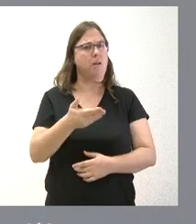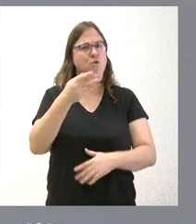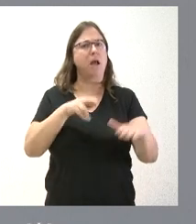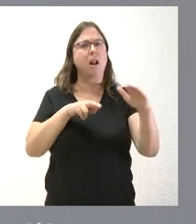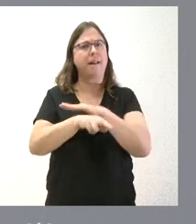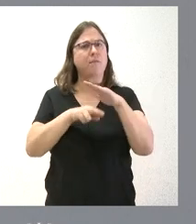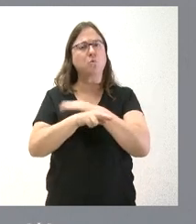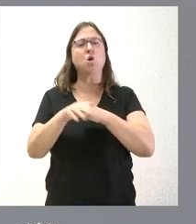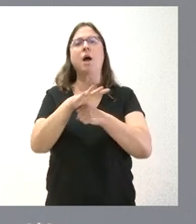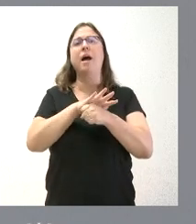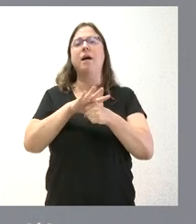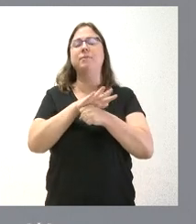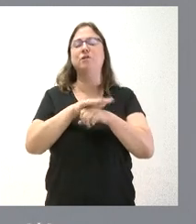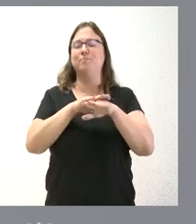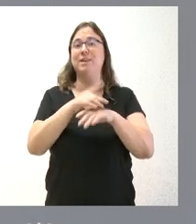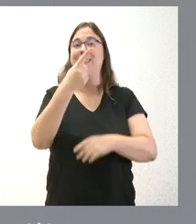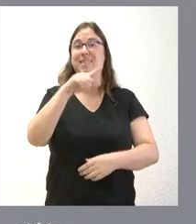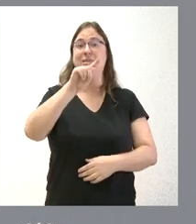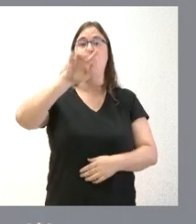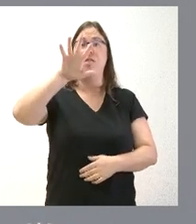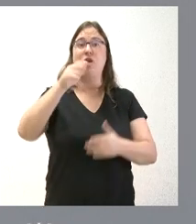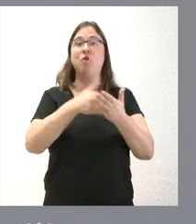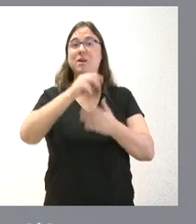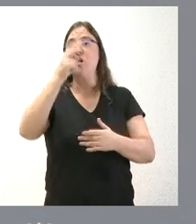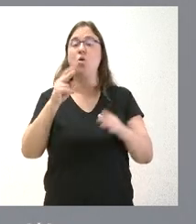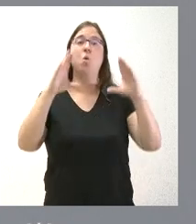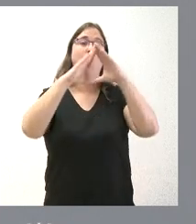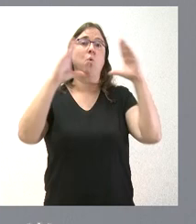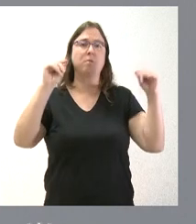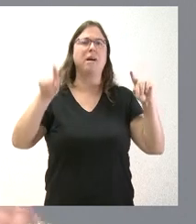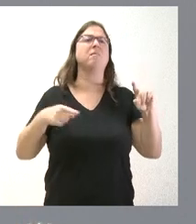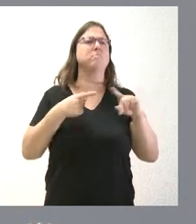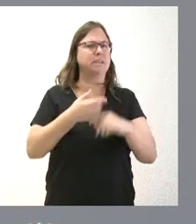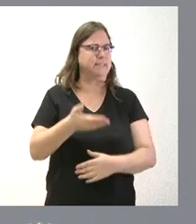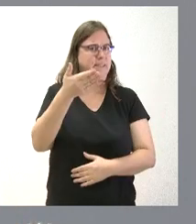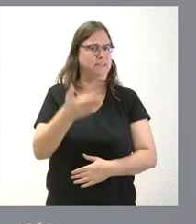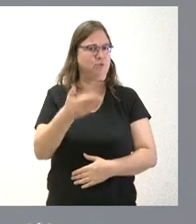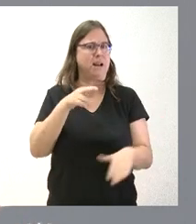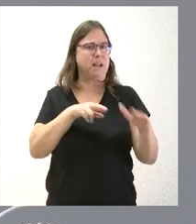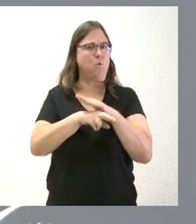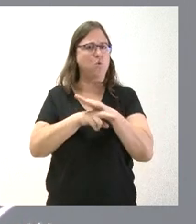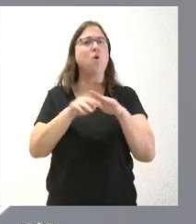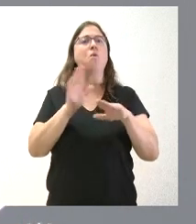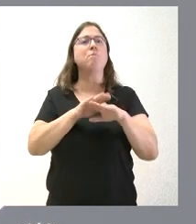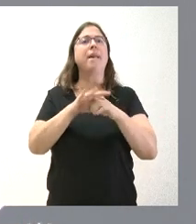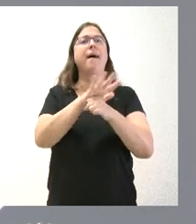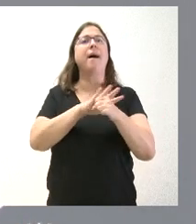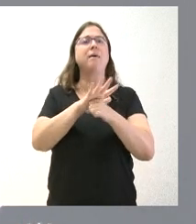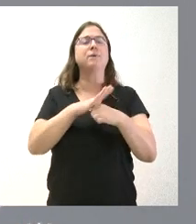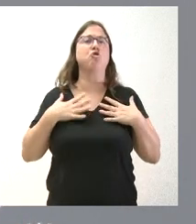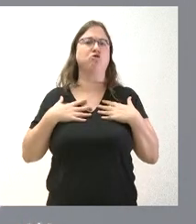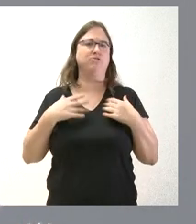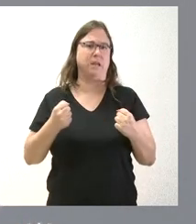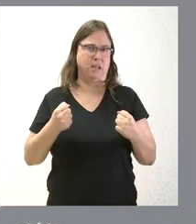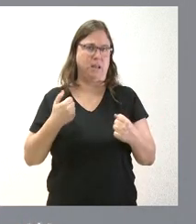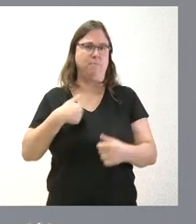para el ámbito, perdón, 105 millones de euros para las universidades y un volumen muy importante de recursos para el ámbito sanitario, como